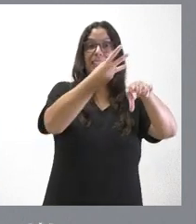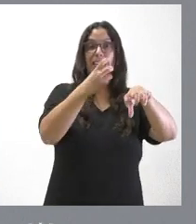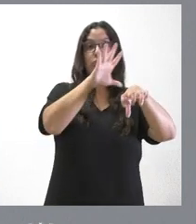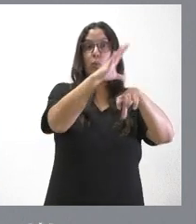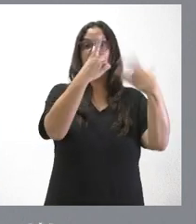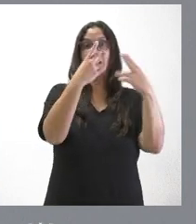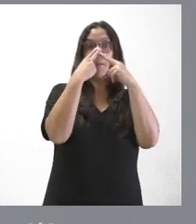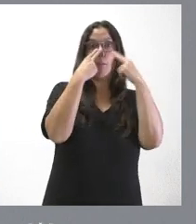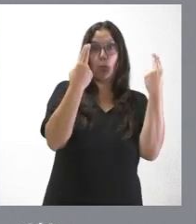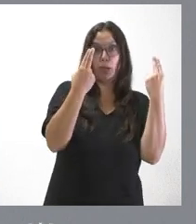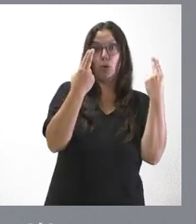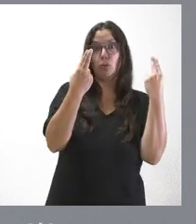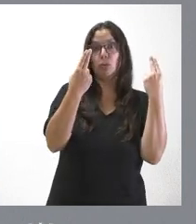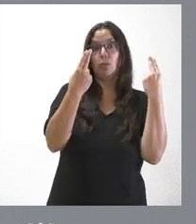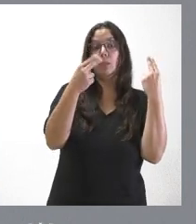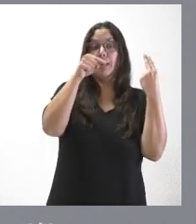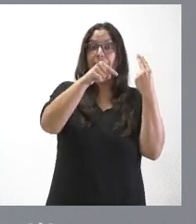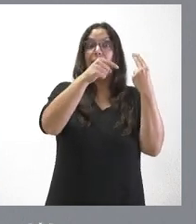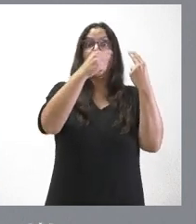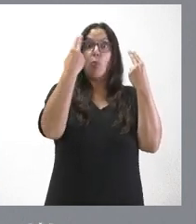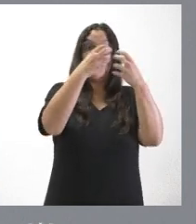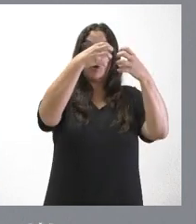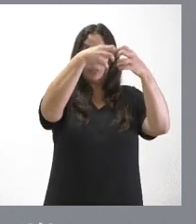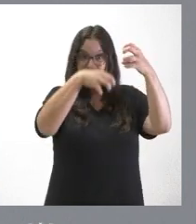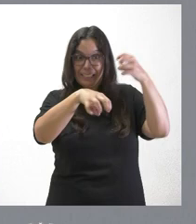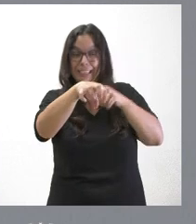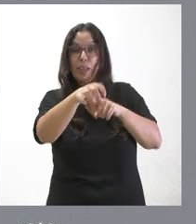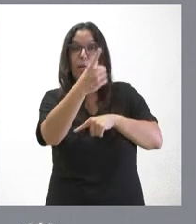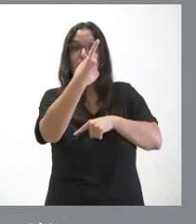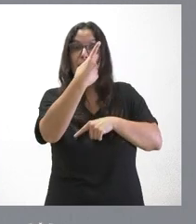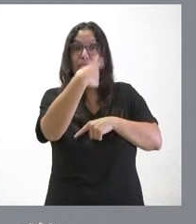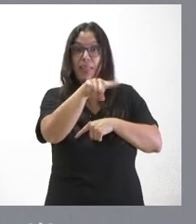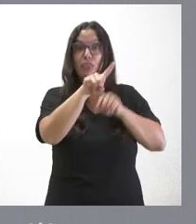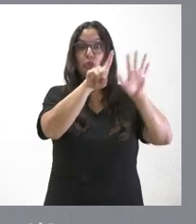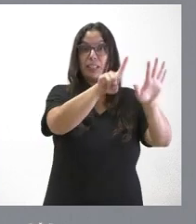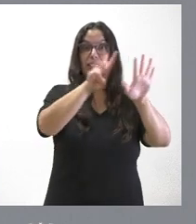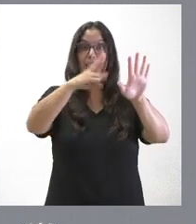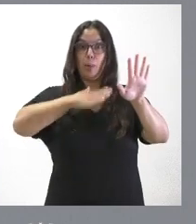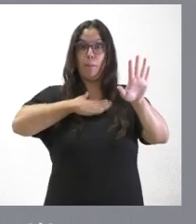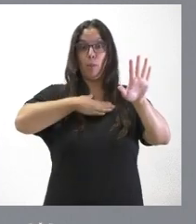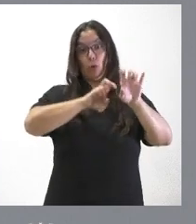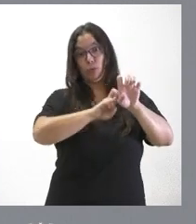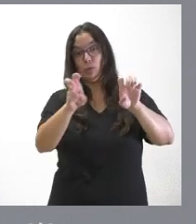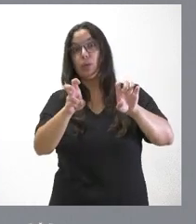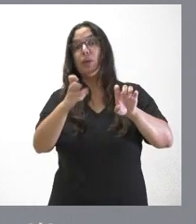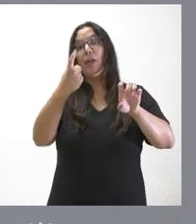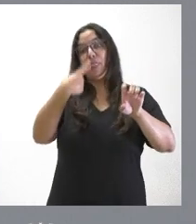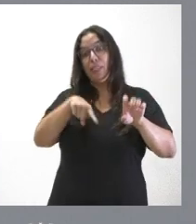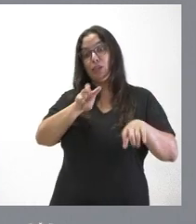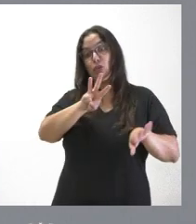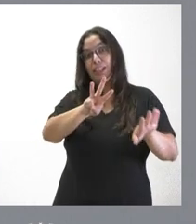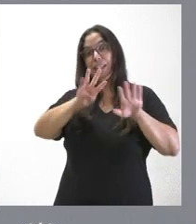públicos y dentro de los públicos 167 de la Junta de Castilla y León y 189 de las corporaciones